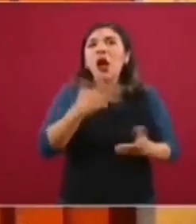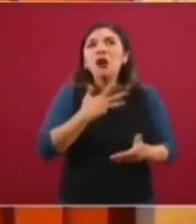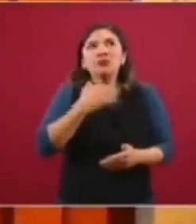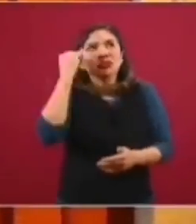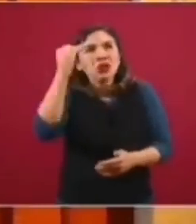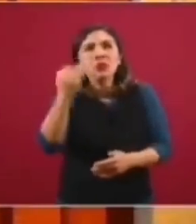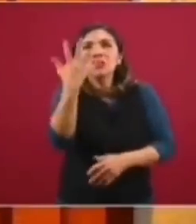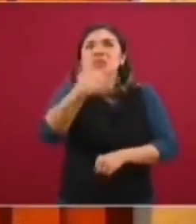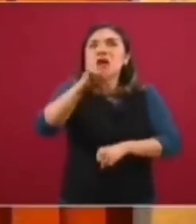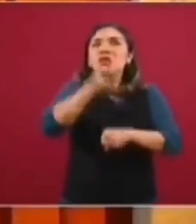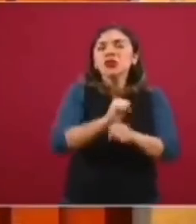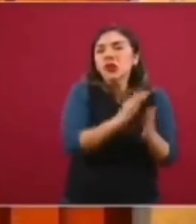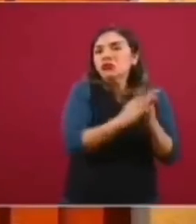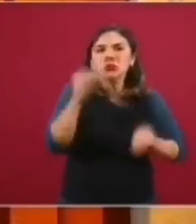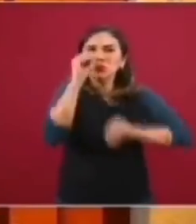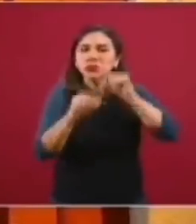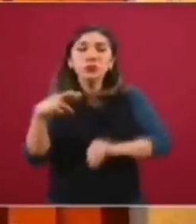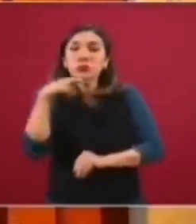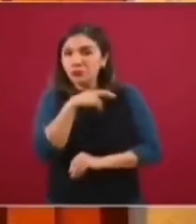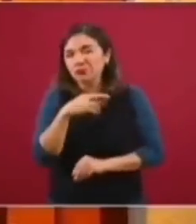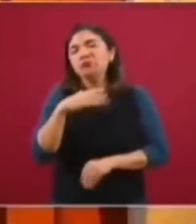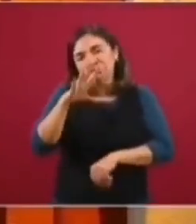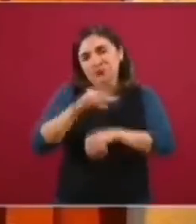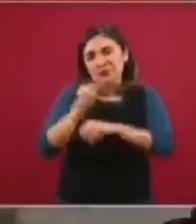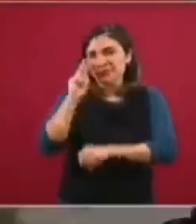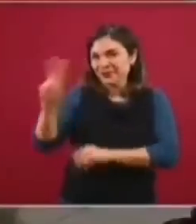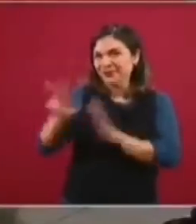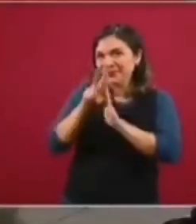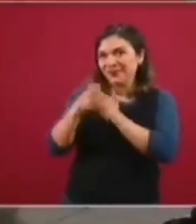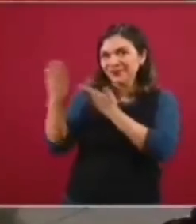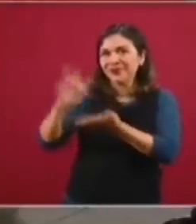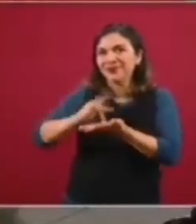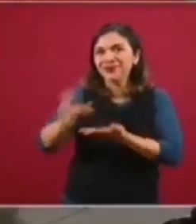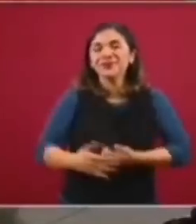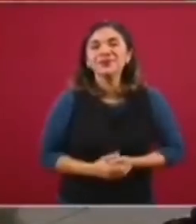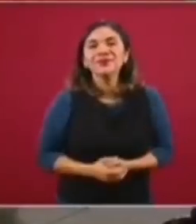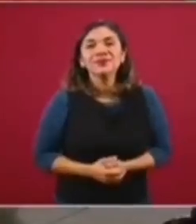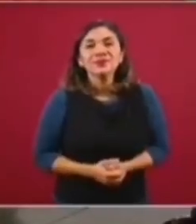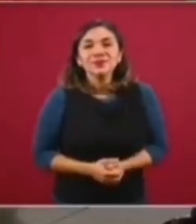semanas. Entonces, si me lo permiten, si los quisiera enseñar. Muchas gracias.